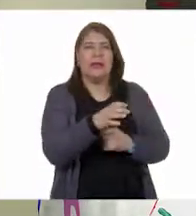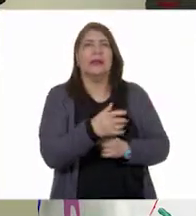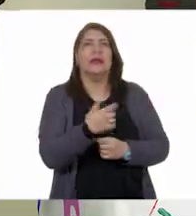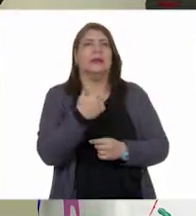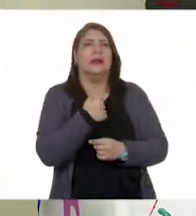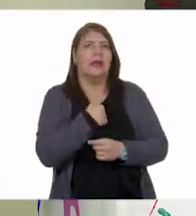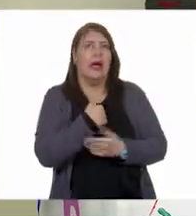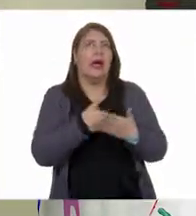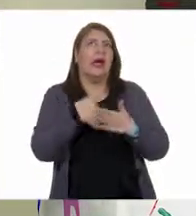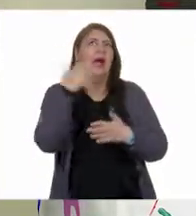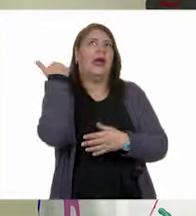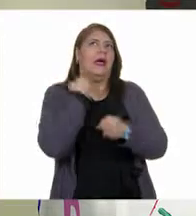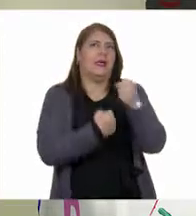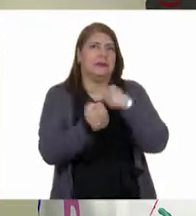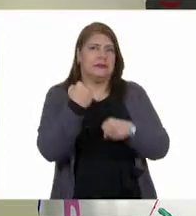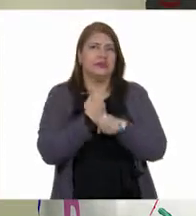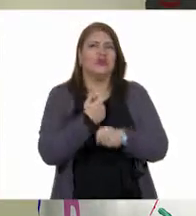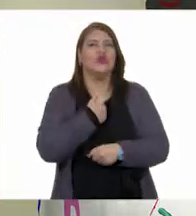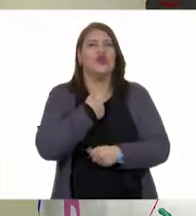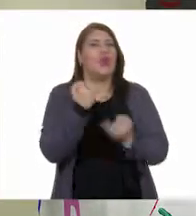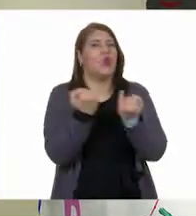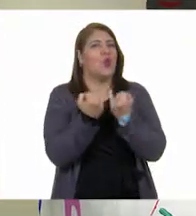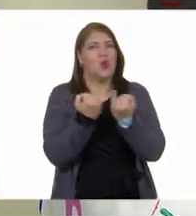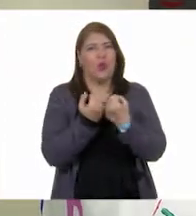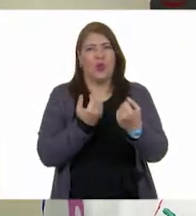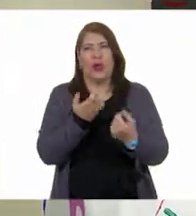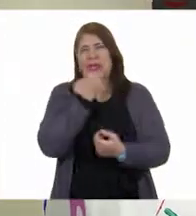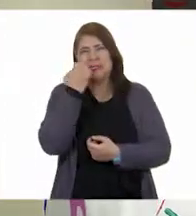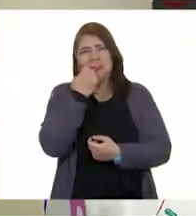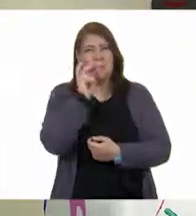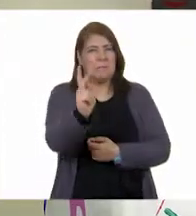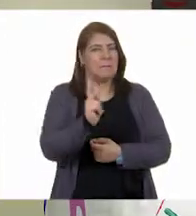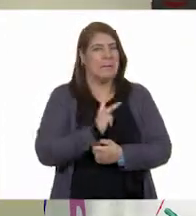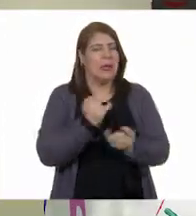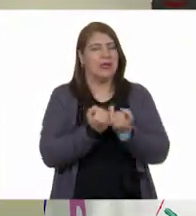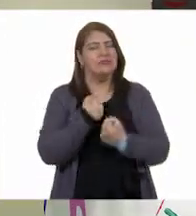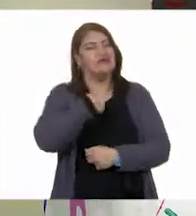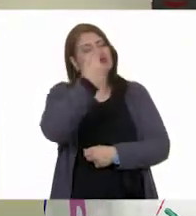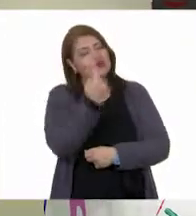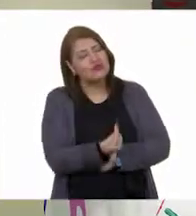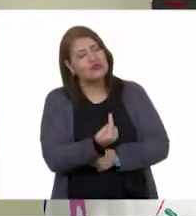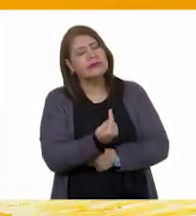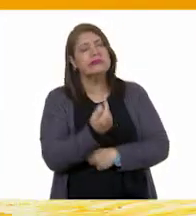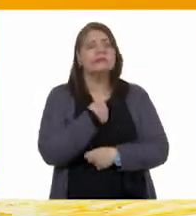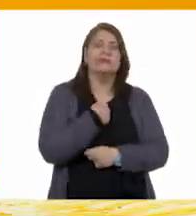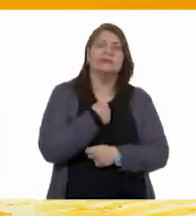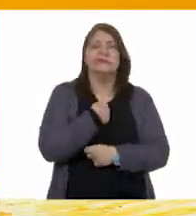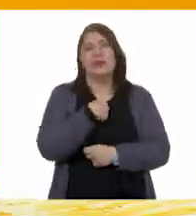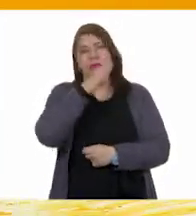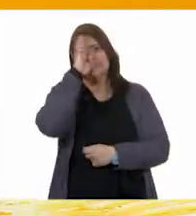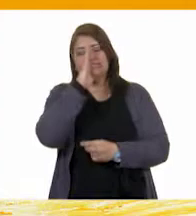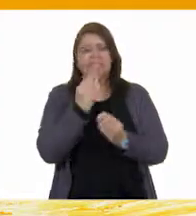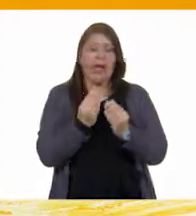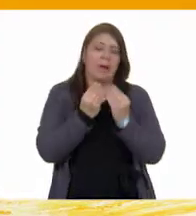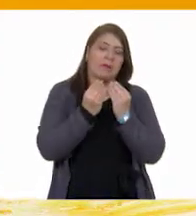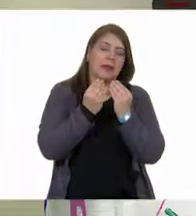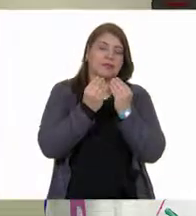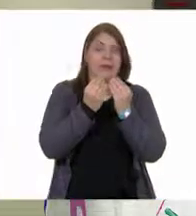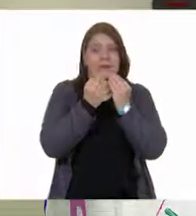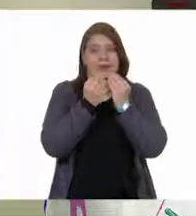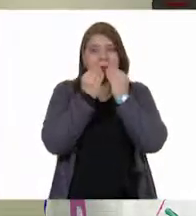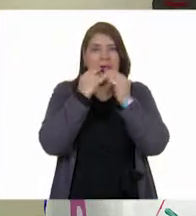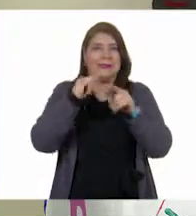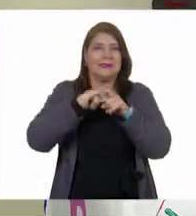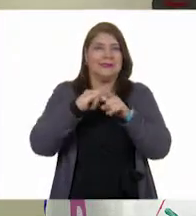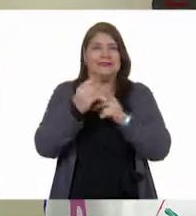algunos años, cuando estaba en la escuela también, como ustedes, niñas y niños, estaba en el recreo comiéndome mi sándwich y